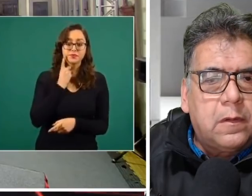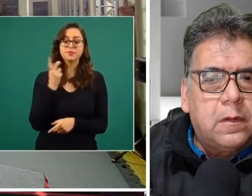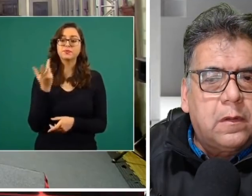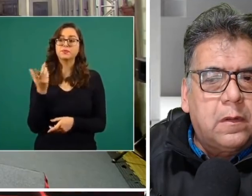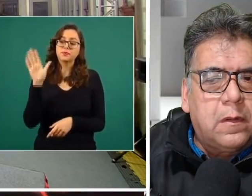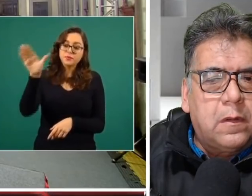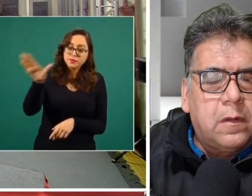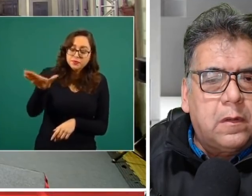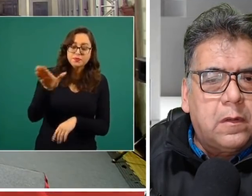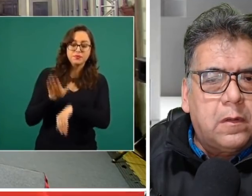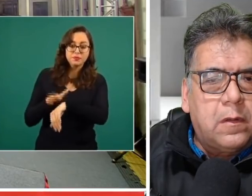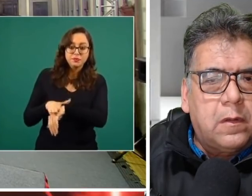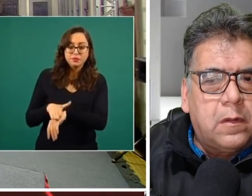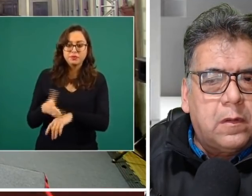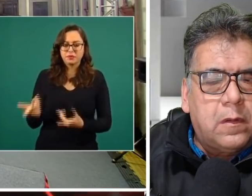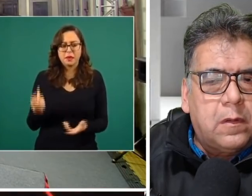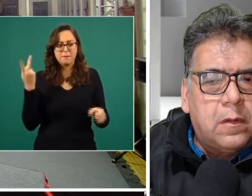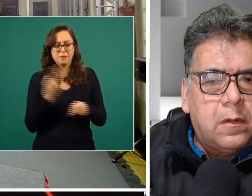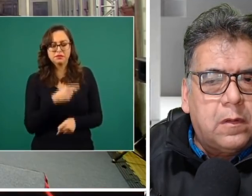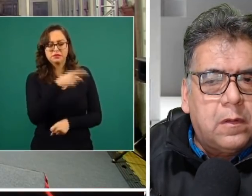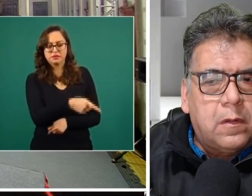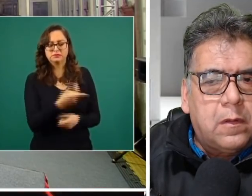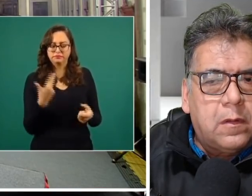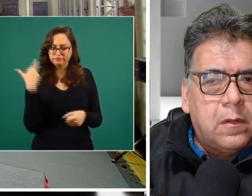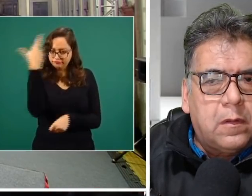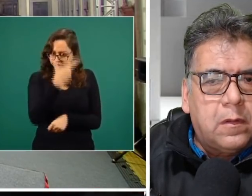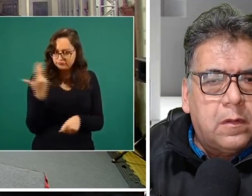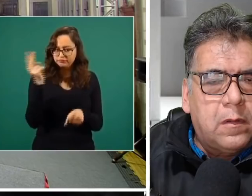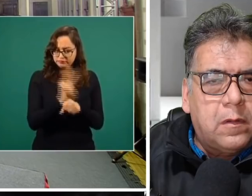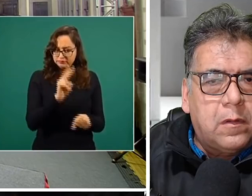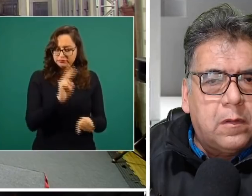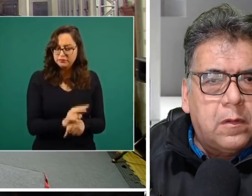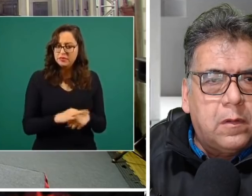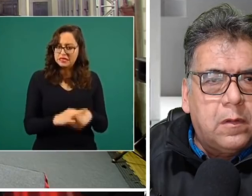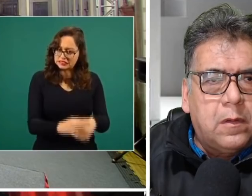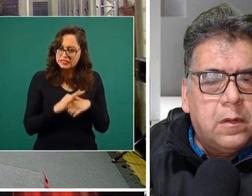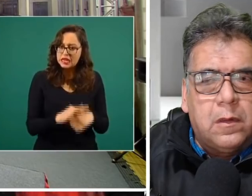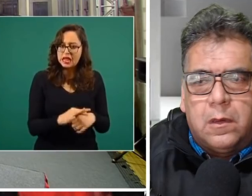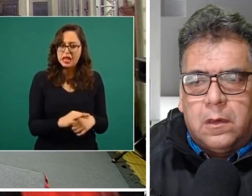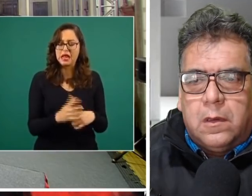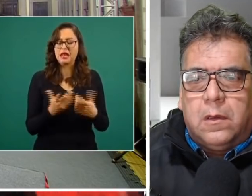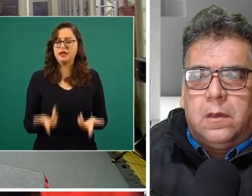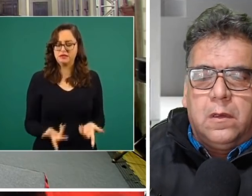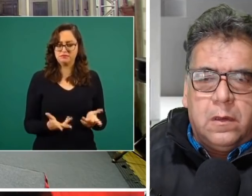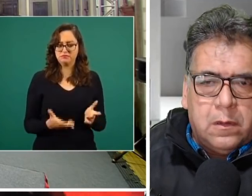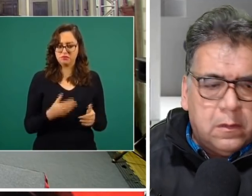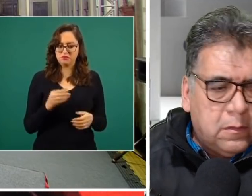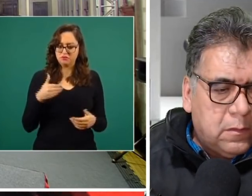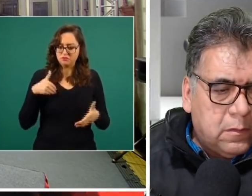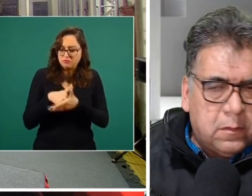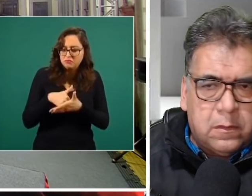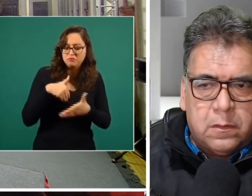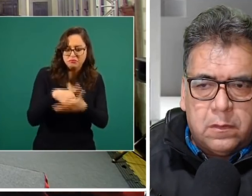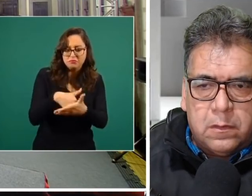que se pueda auditar en un tiempo más real, más cercano a la administración. Esto